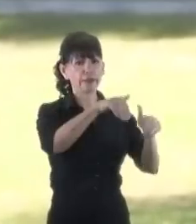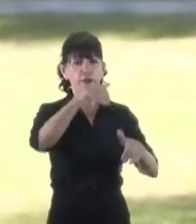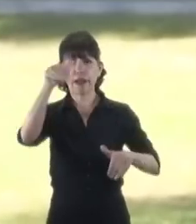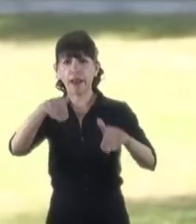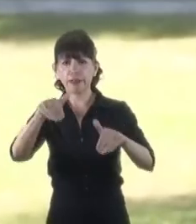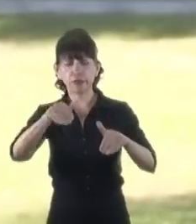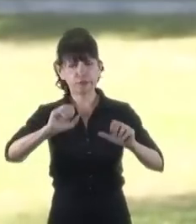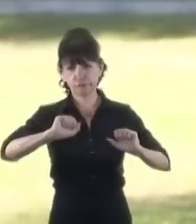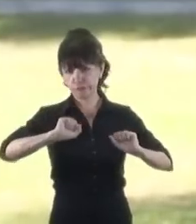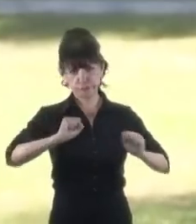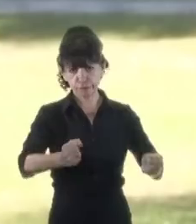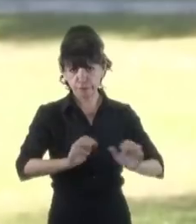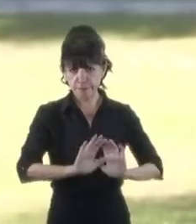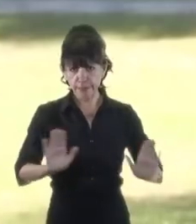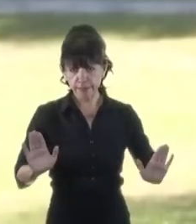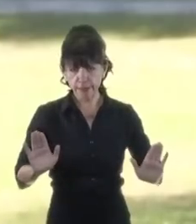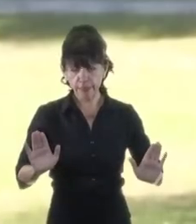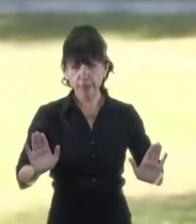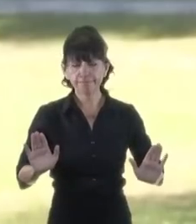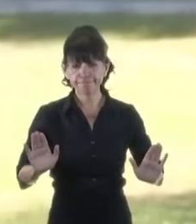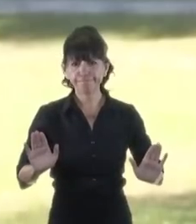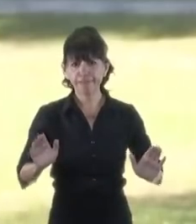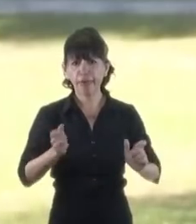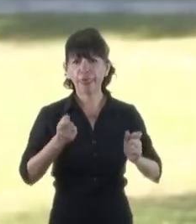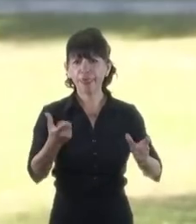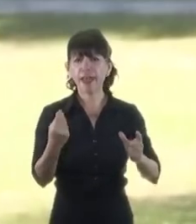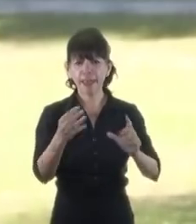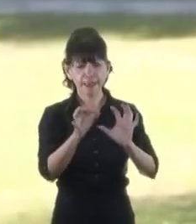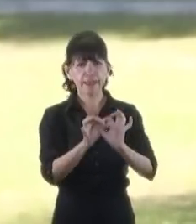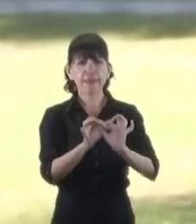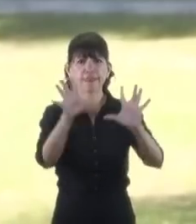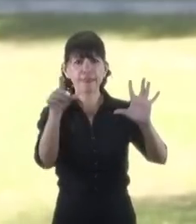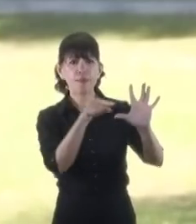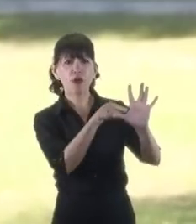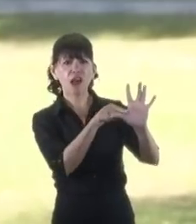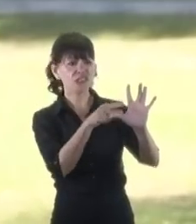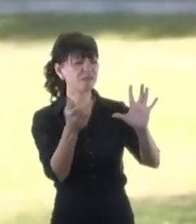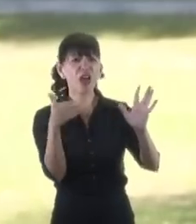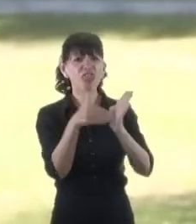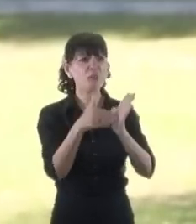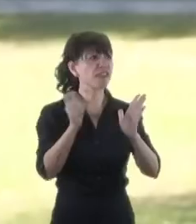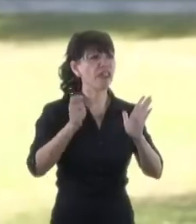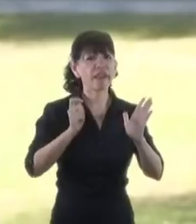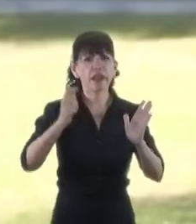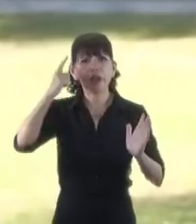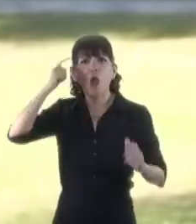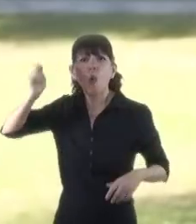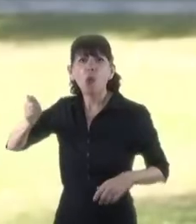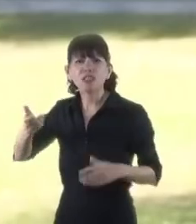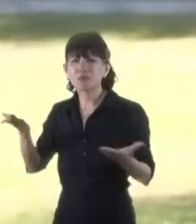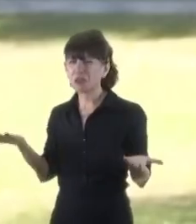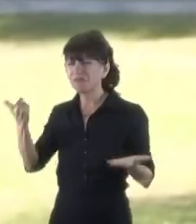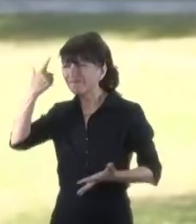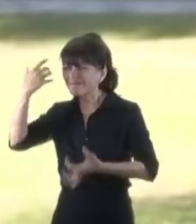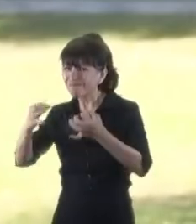fueron suspendidas deja a la democracia como rehén de un grupo de jueces que no observan criterios de justicia y